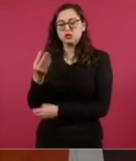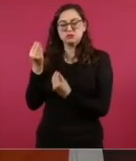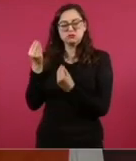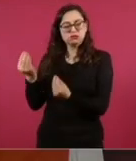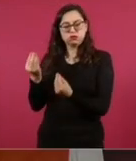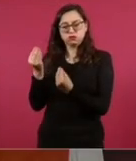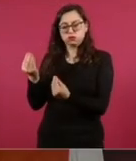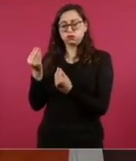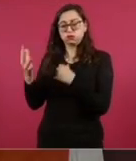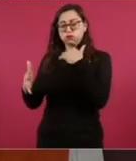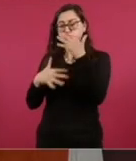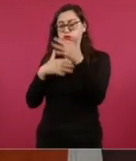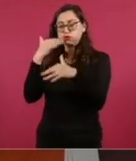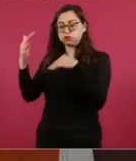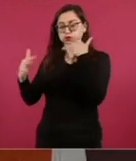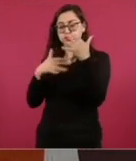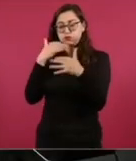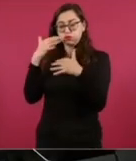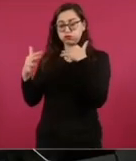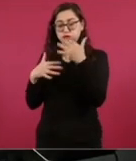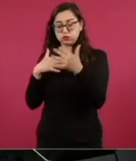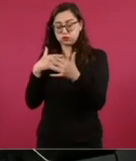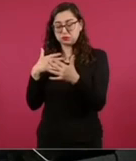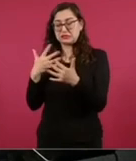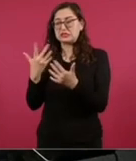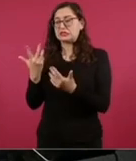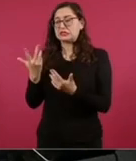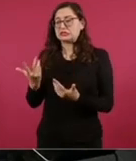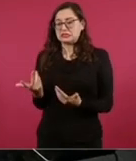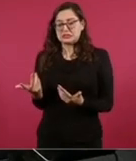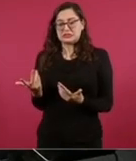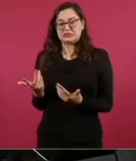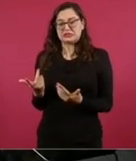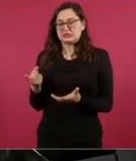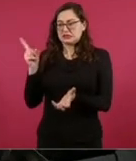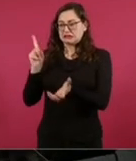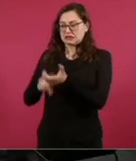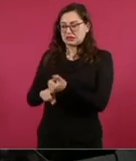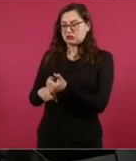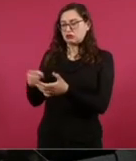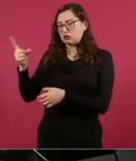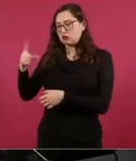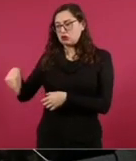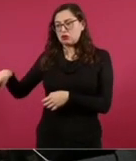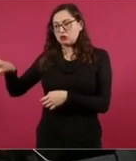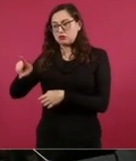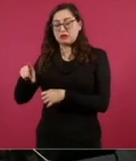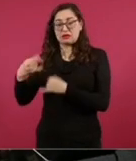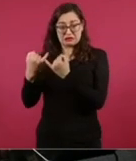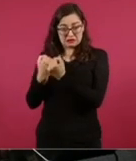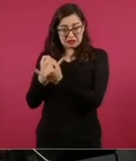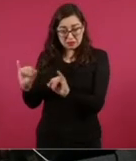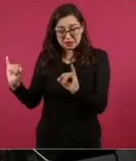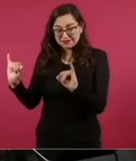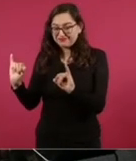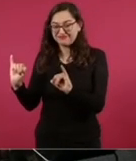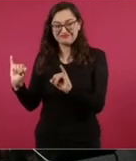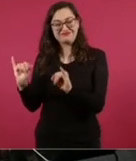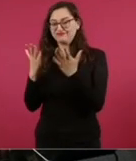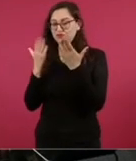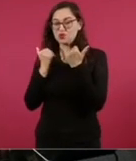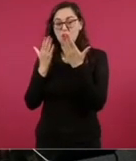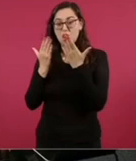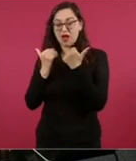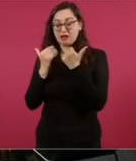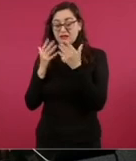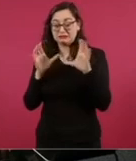y está secuestrado, está tomado, está al servicio de